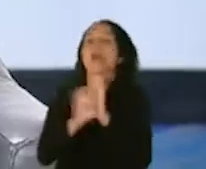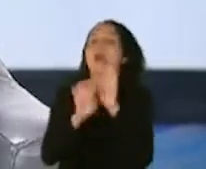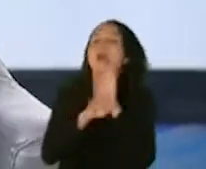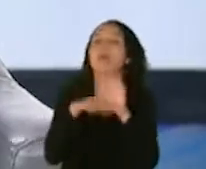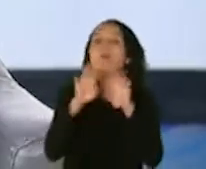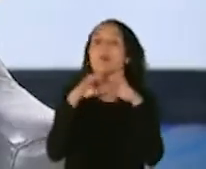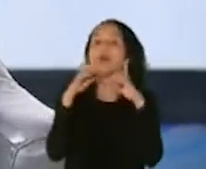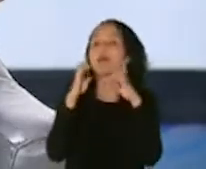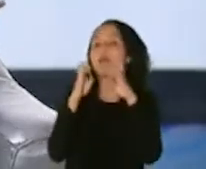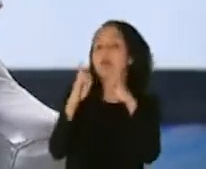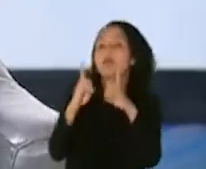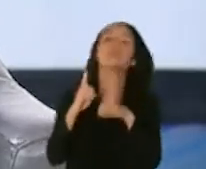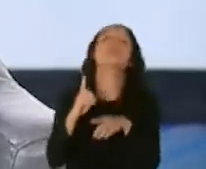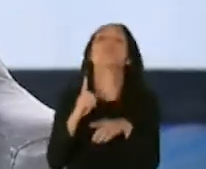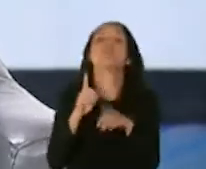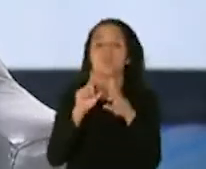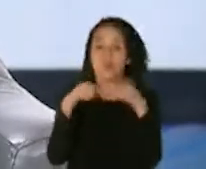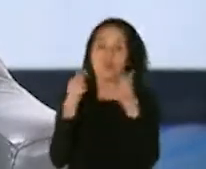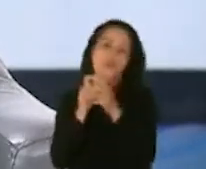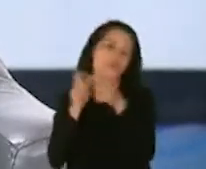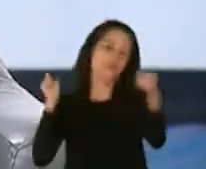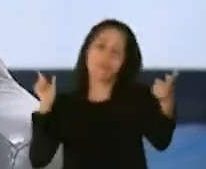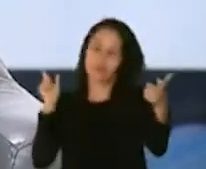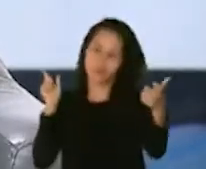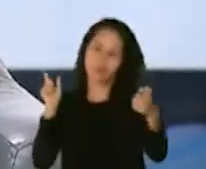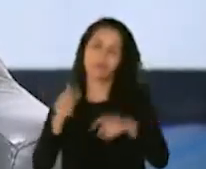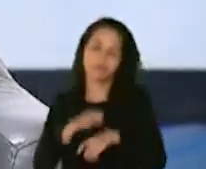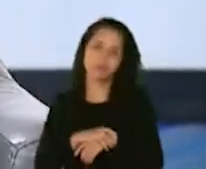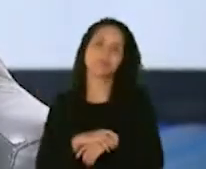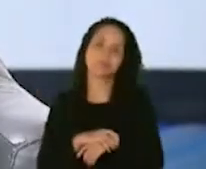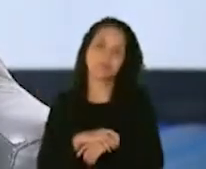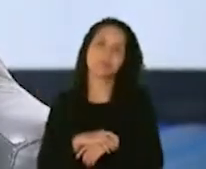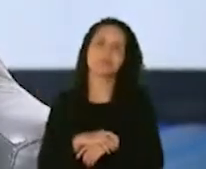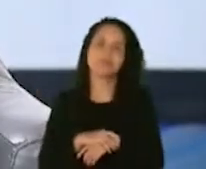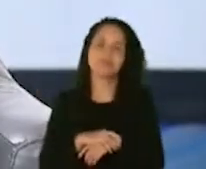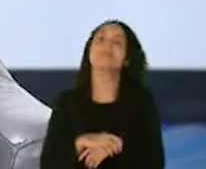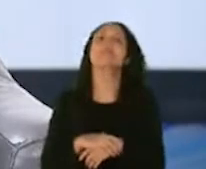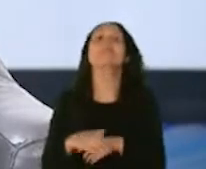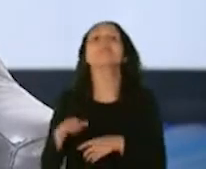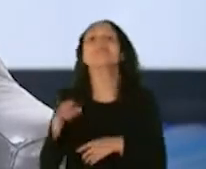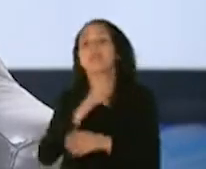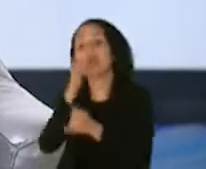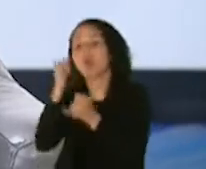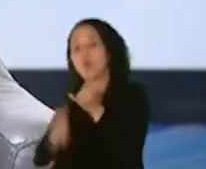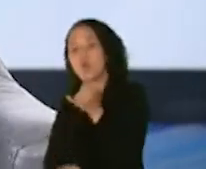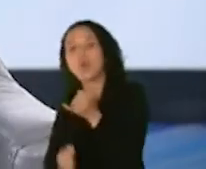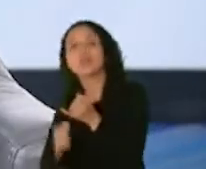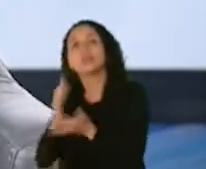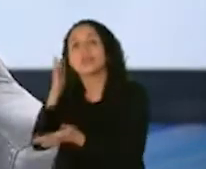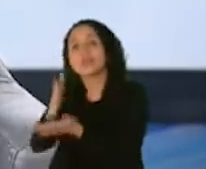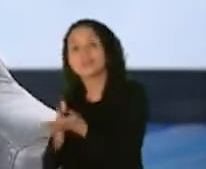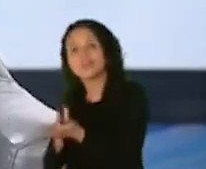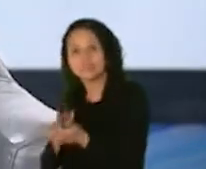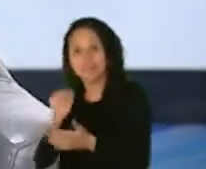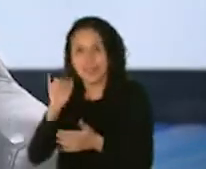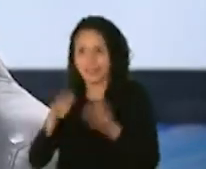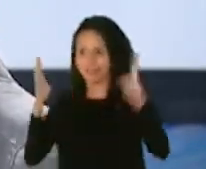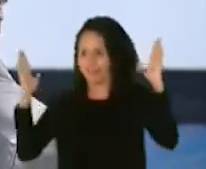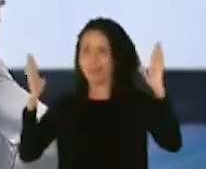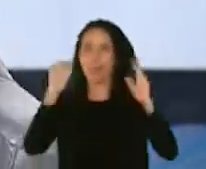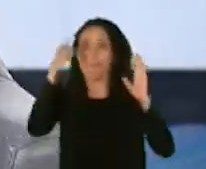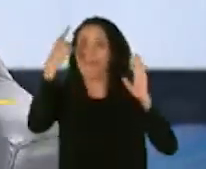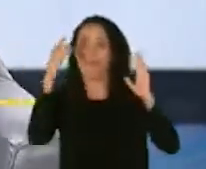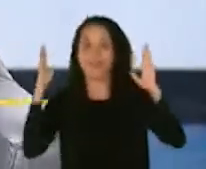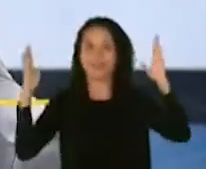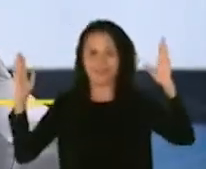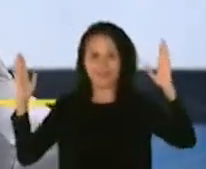educación, el grupo es bien amplio. Y entonces, la última etapa de esta primera fase, todo